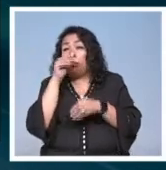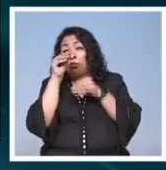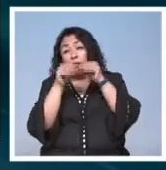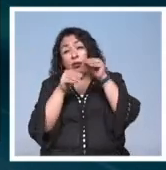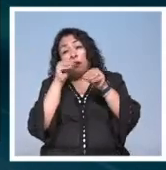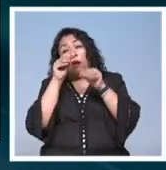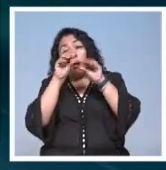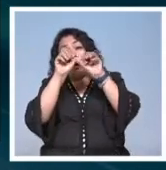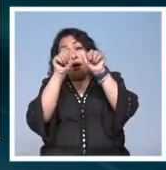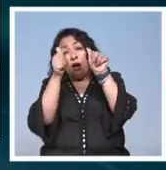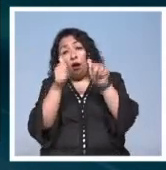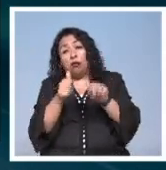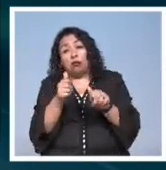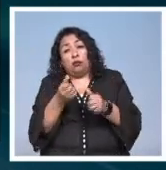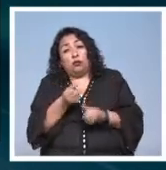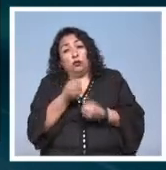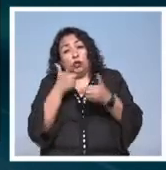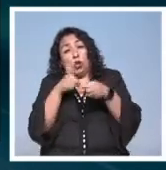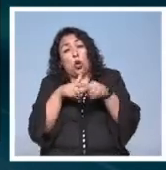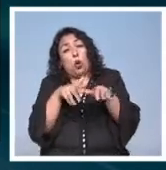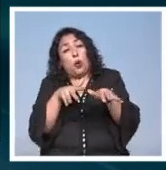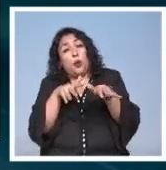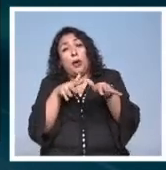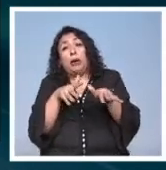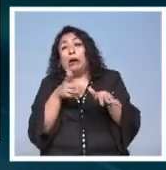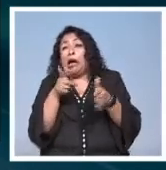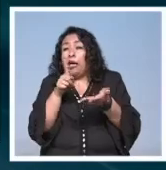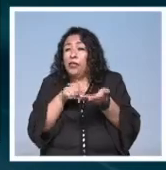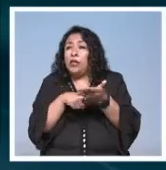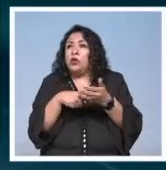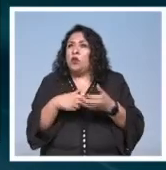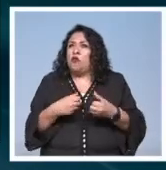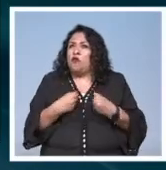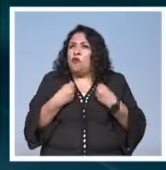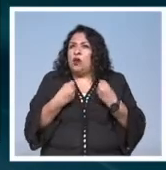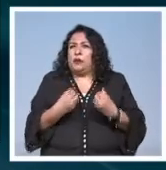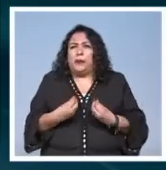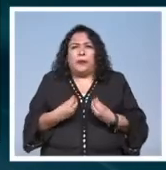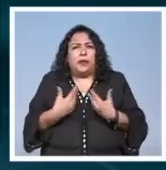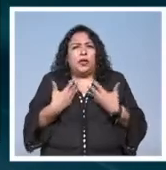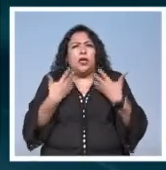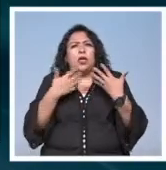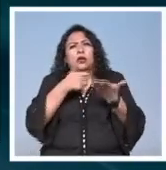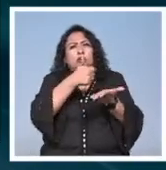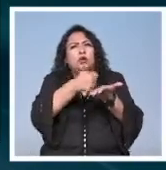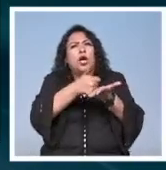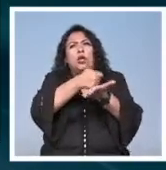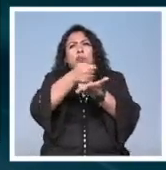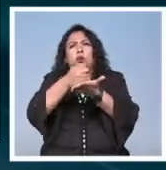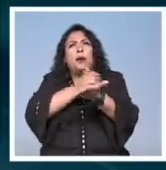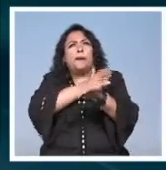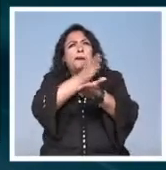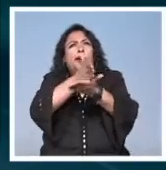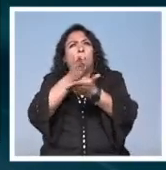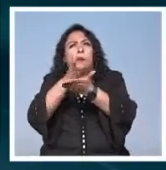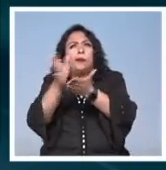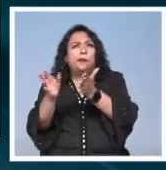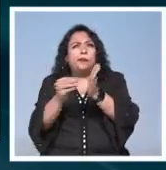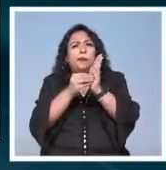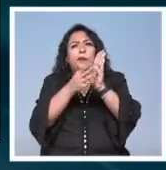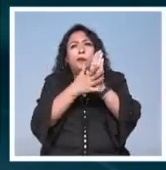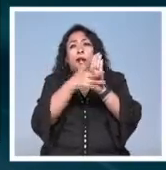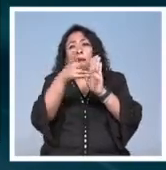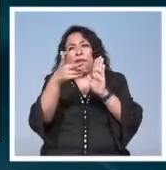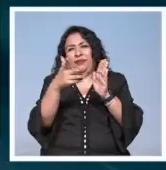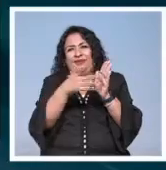gran expresividad y colorido que parecen condensar la vitalidad de cada urbe por la que transita la producción